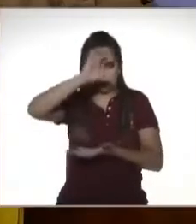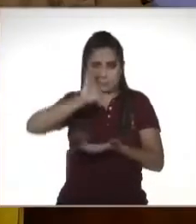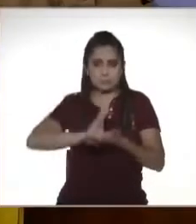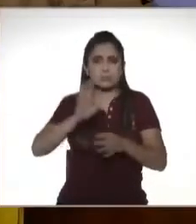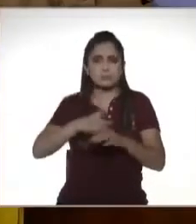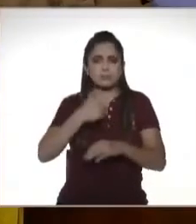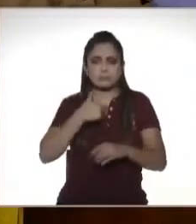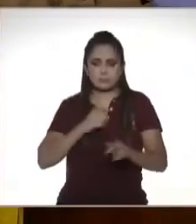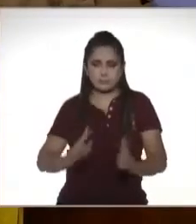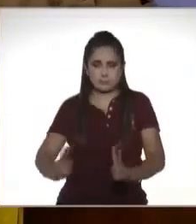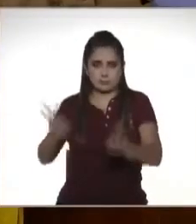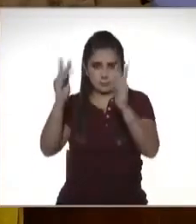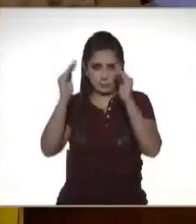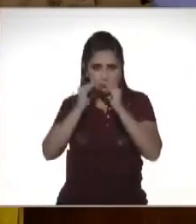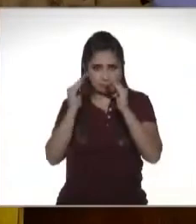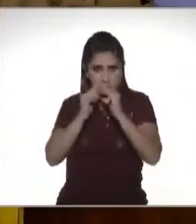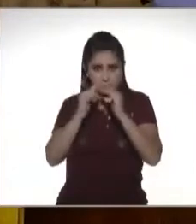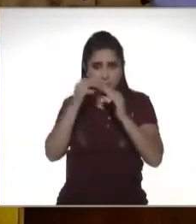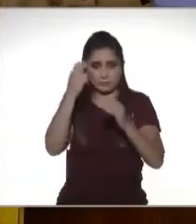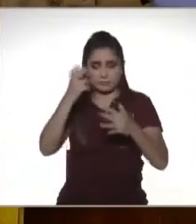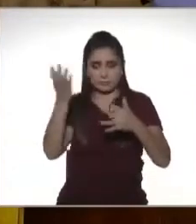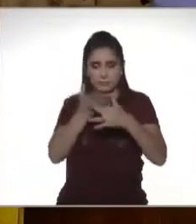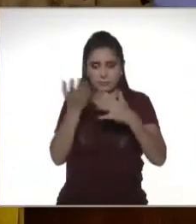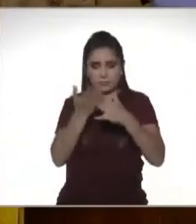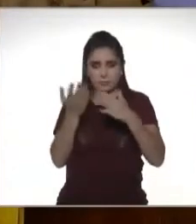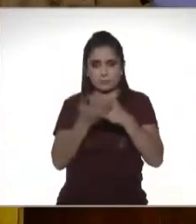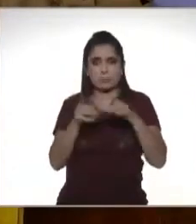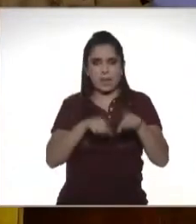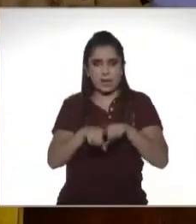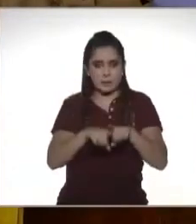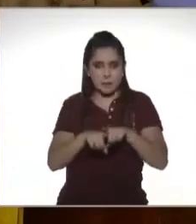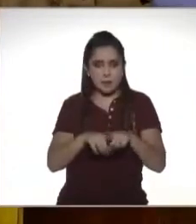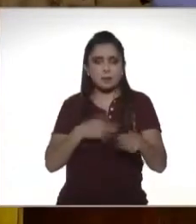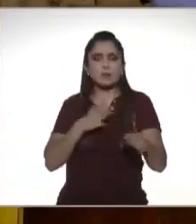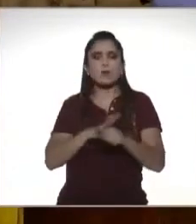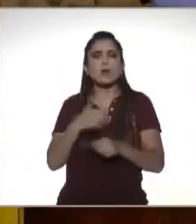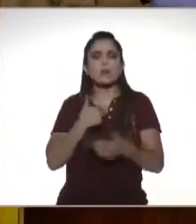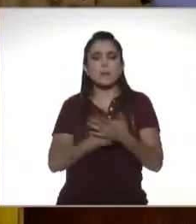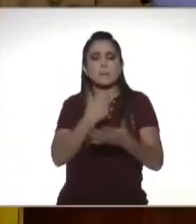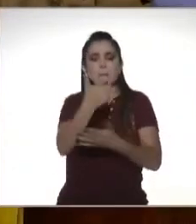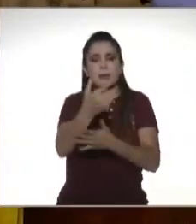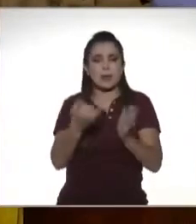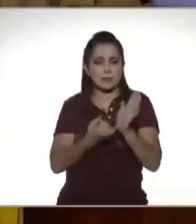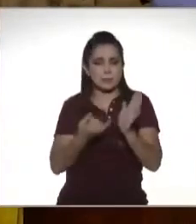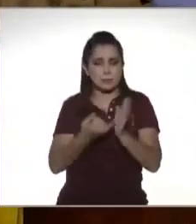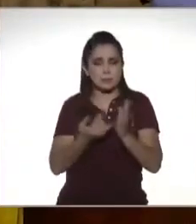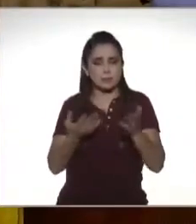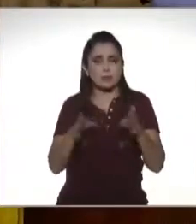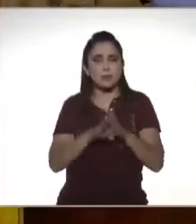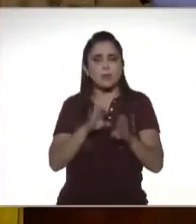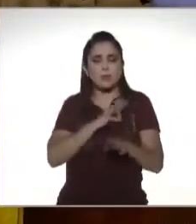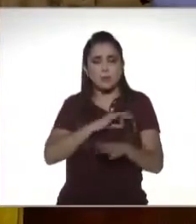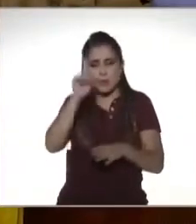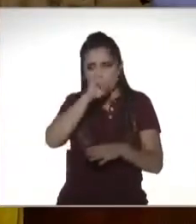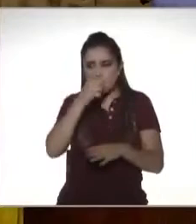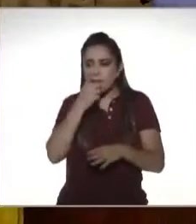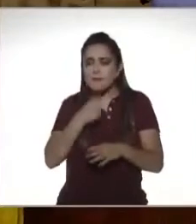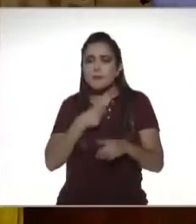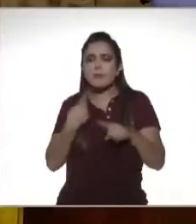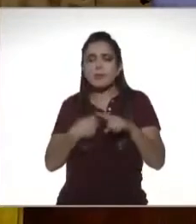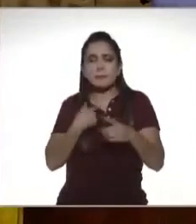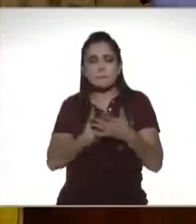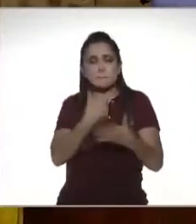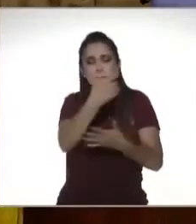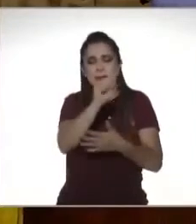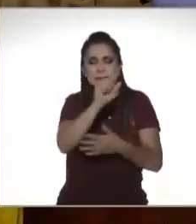la venta de una casa esa la voy a reportir con mis hermanos que impuestos debo pagar quien se puede asesorar sobre cuanto tengo que aportar al SAT